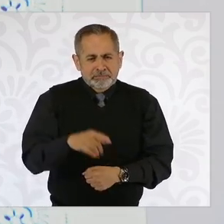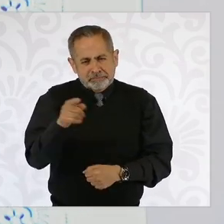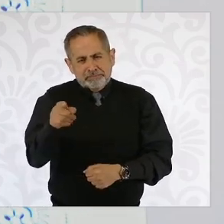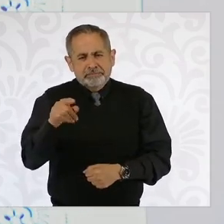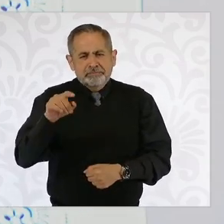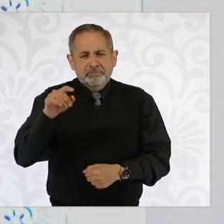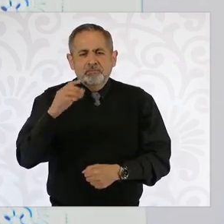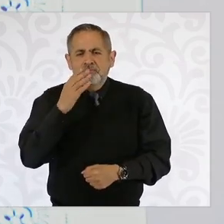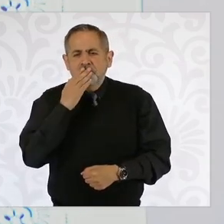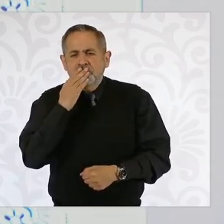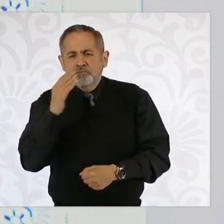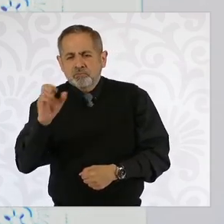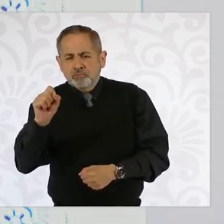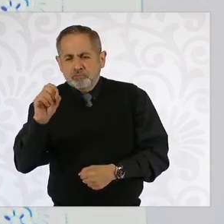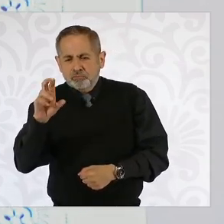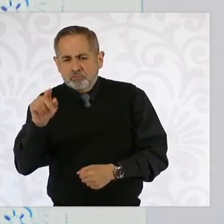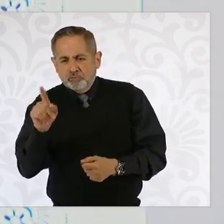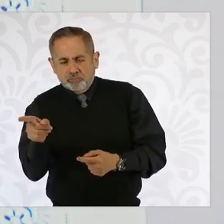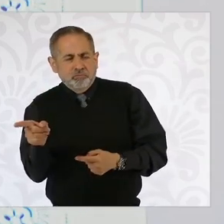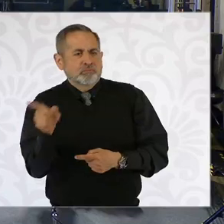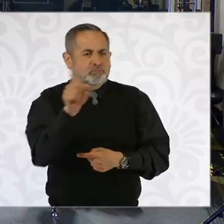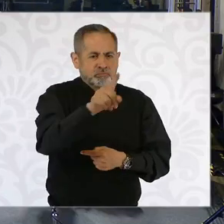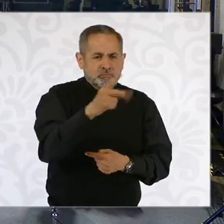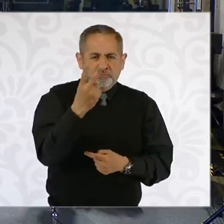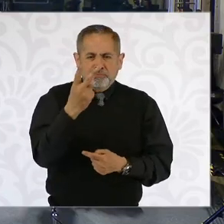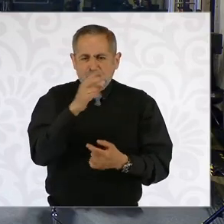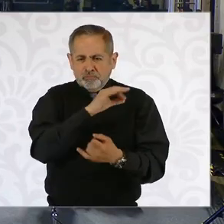Sonora, porque está hasta adelante y luego vamos allá atrás, todos más.